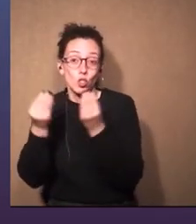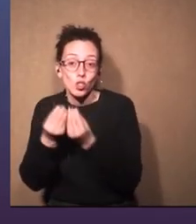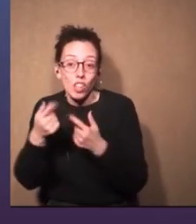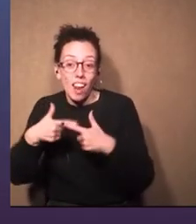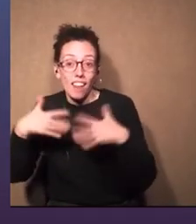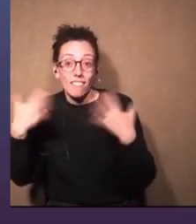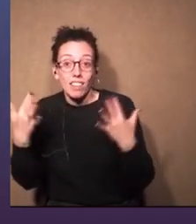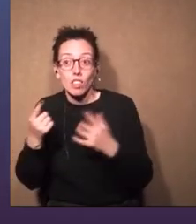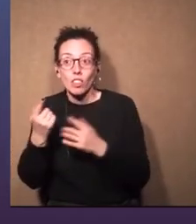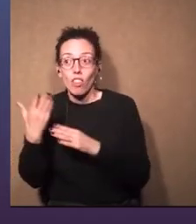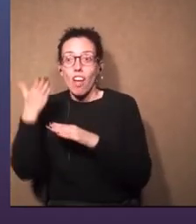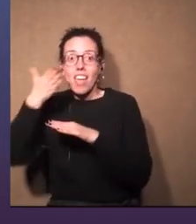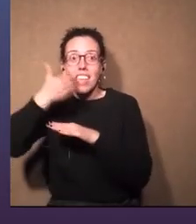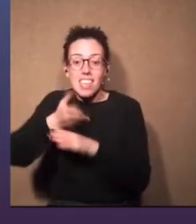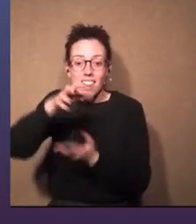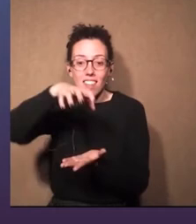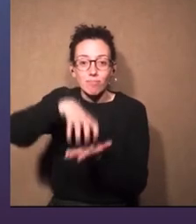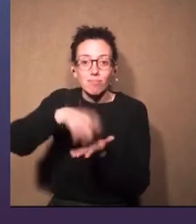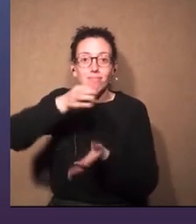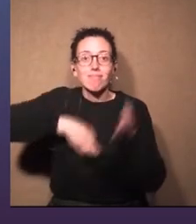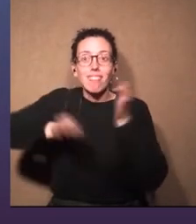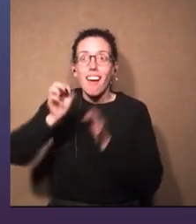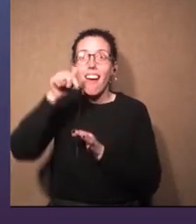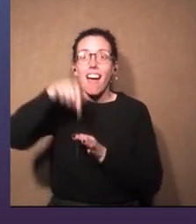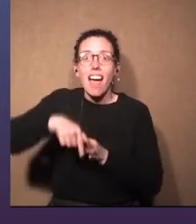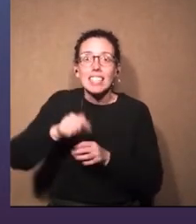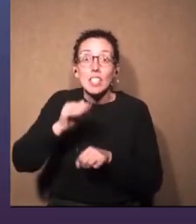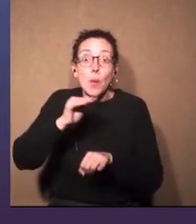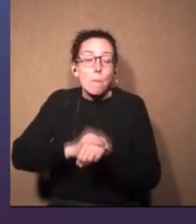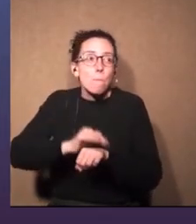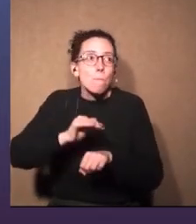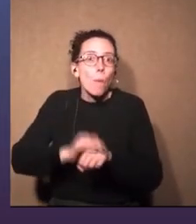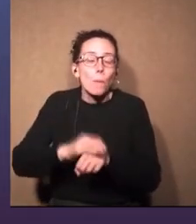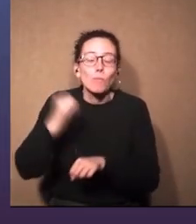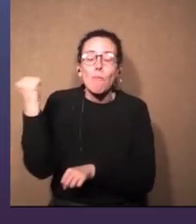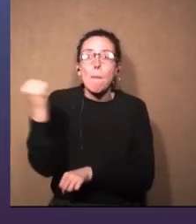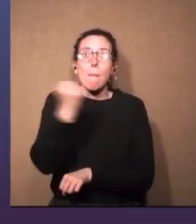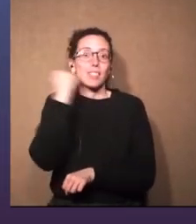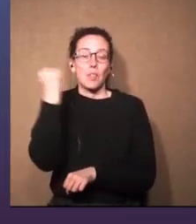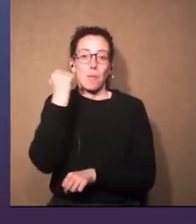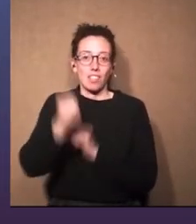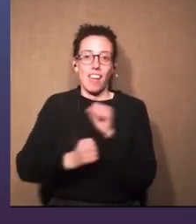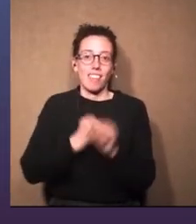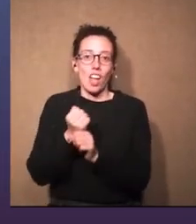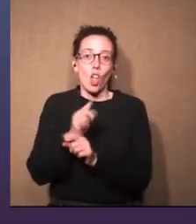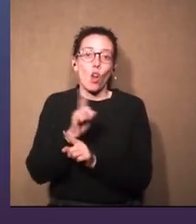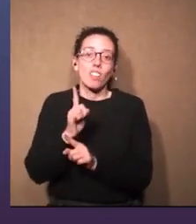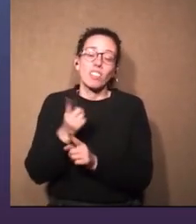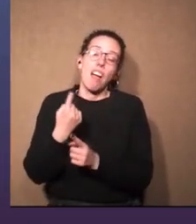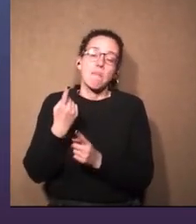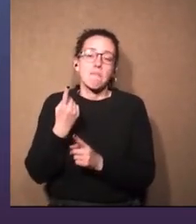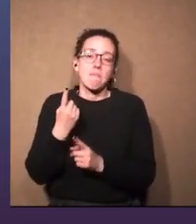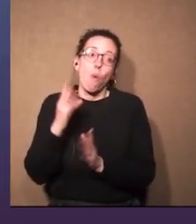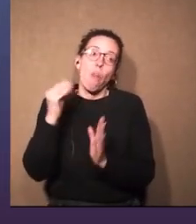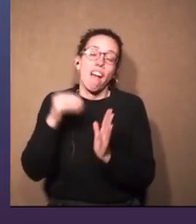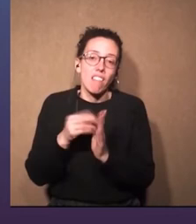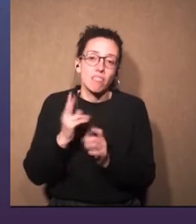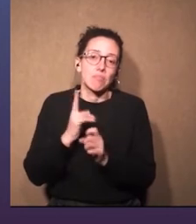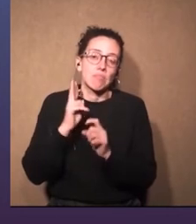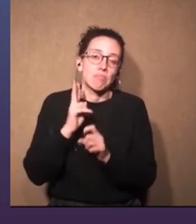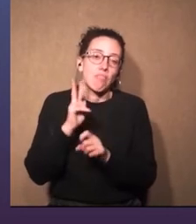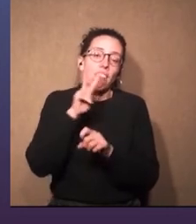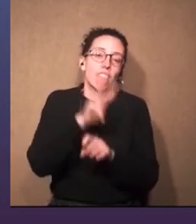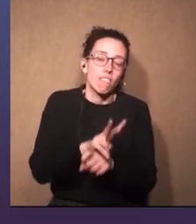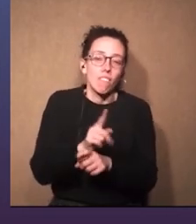ir al auditorio es su momento del año no es una parada más en una